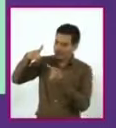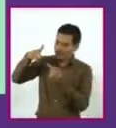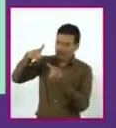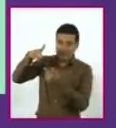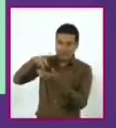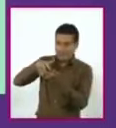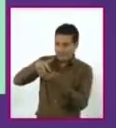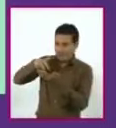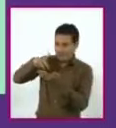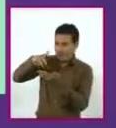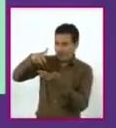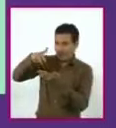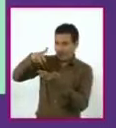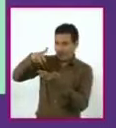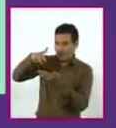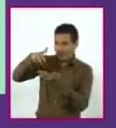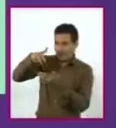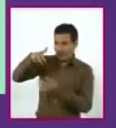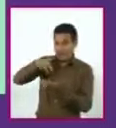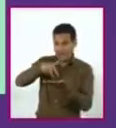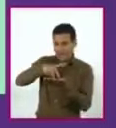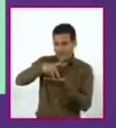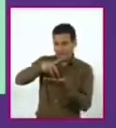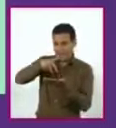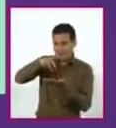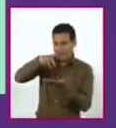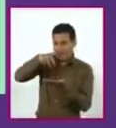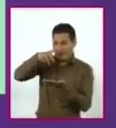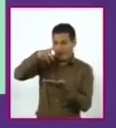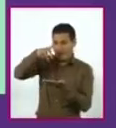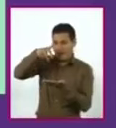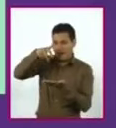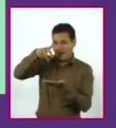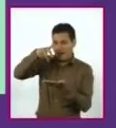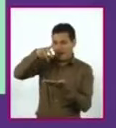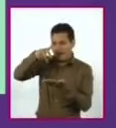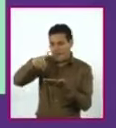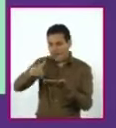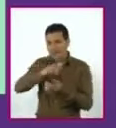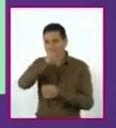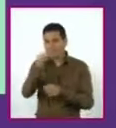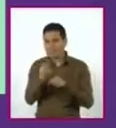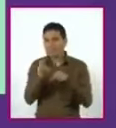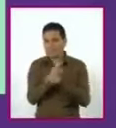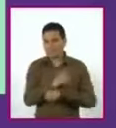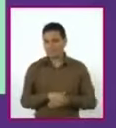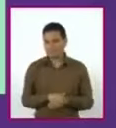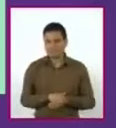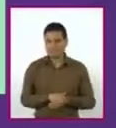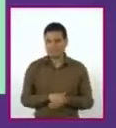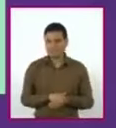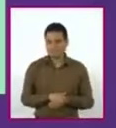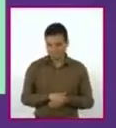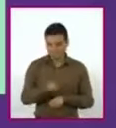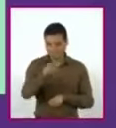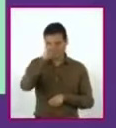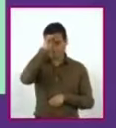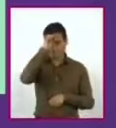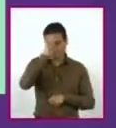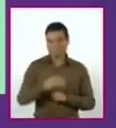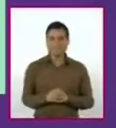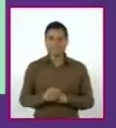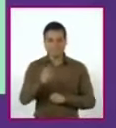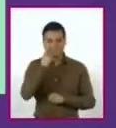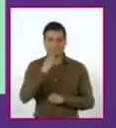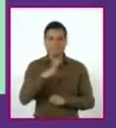entre la subida y la caída? Para finalizar, vamos a una lectura corta con